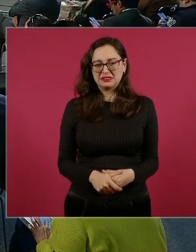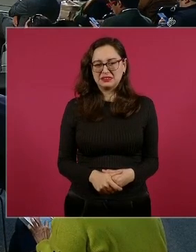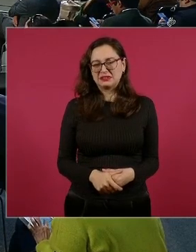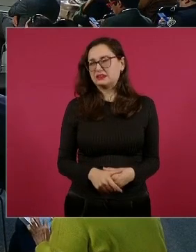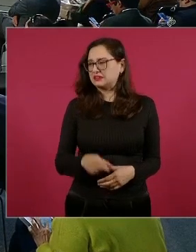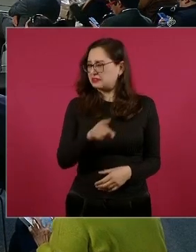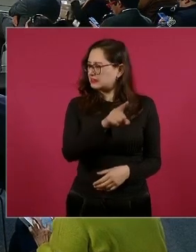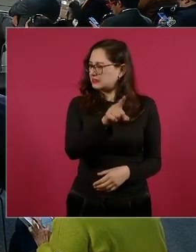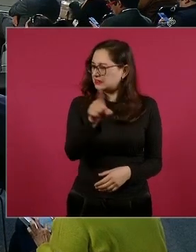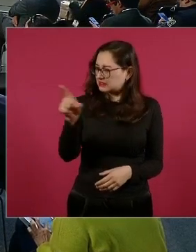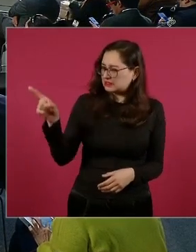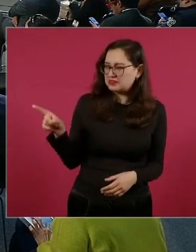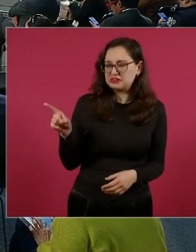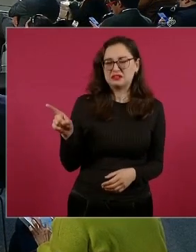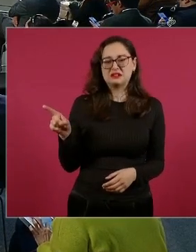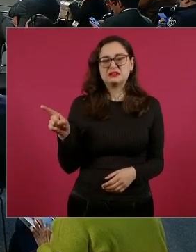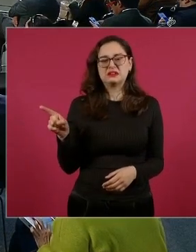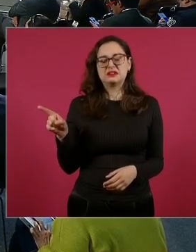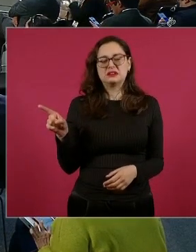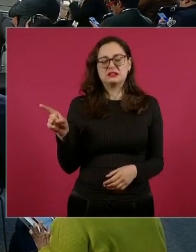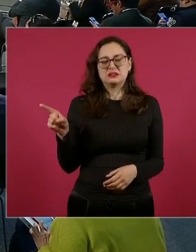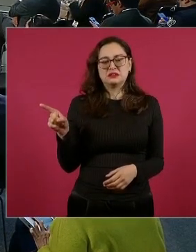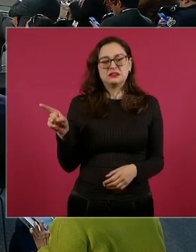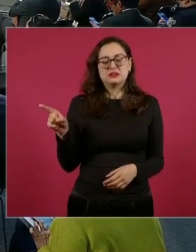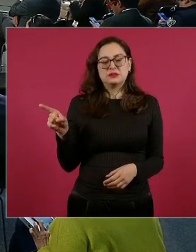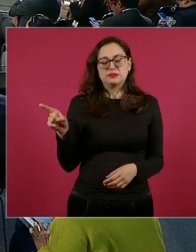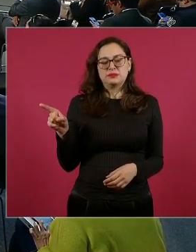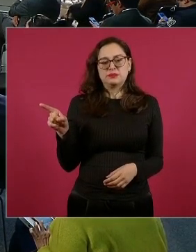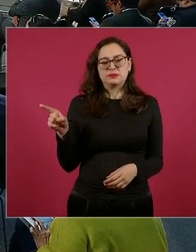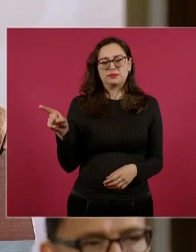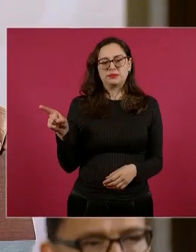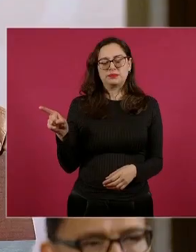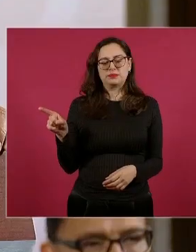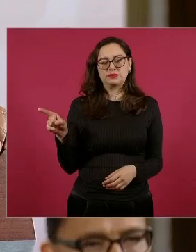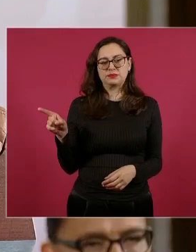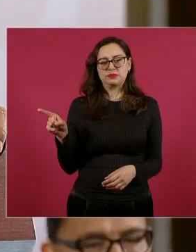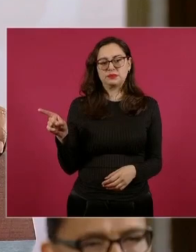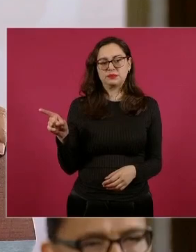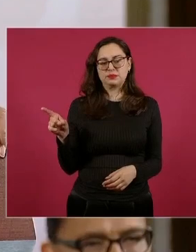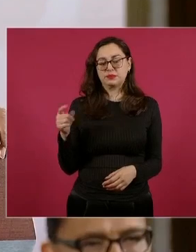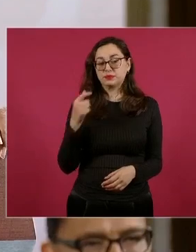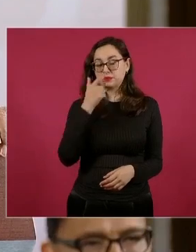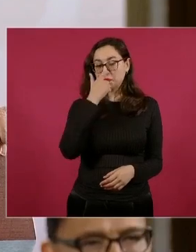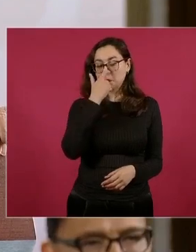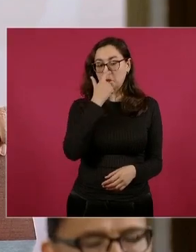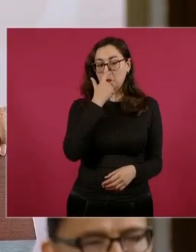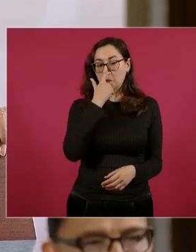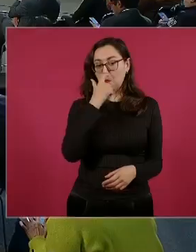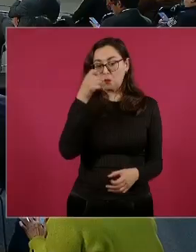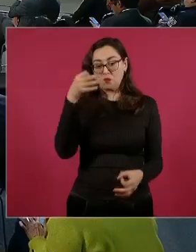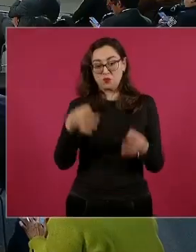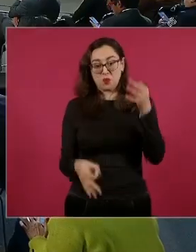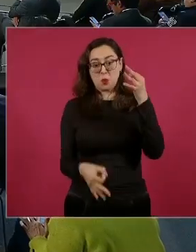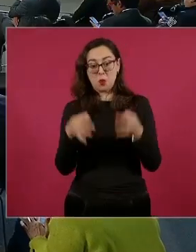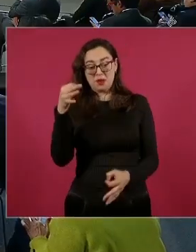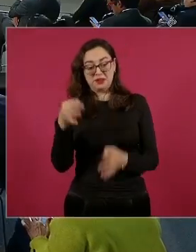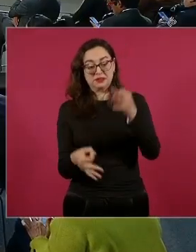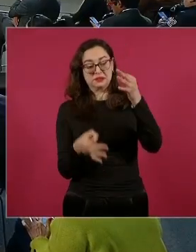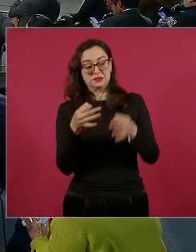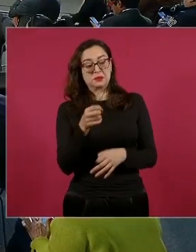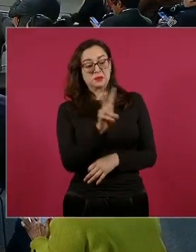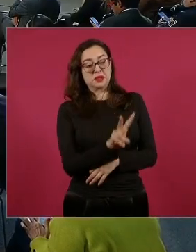los que liberan los sábados?